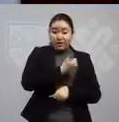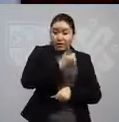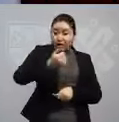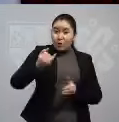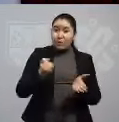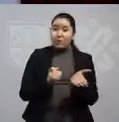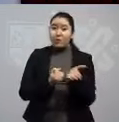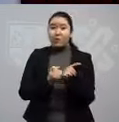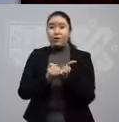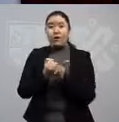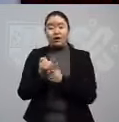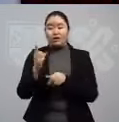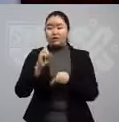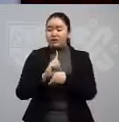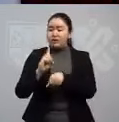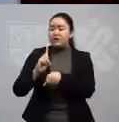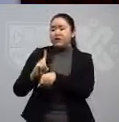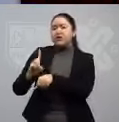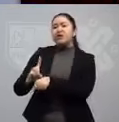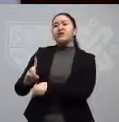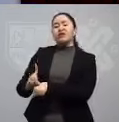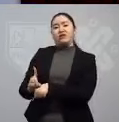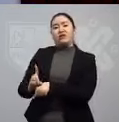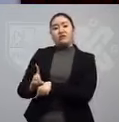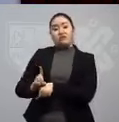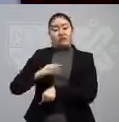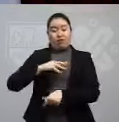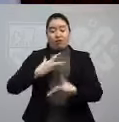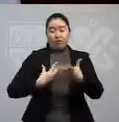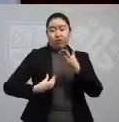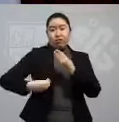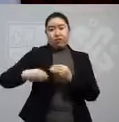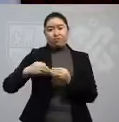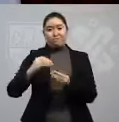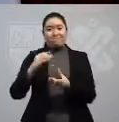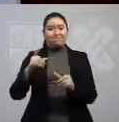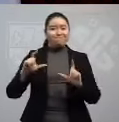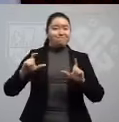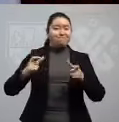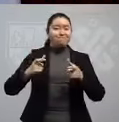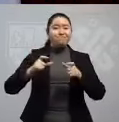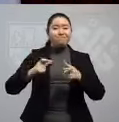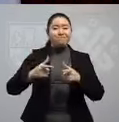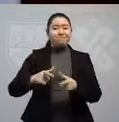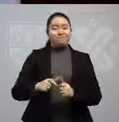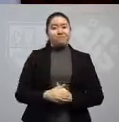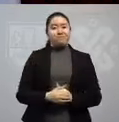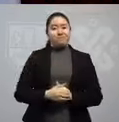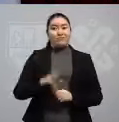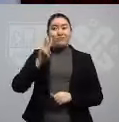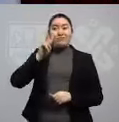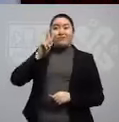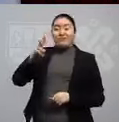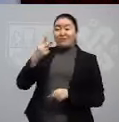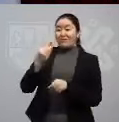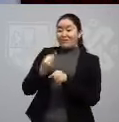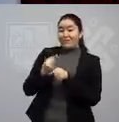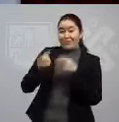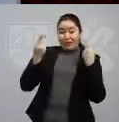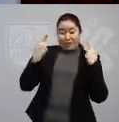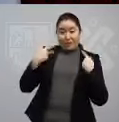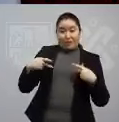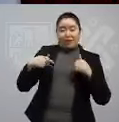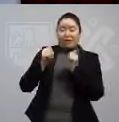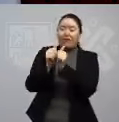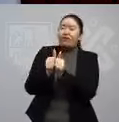las acciones que tomemos todos los días que bajen los contagios. Vean el gran ejemplo que están